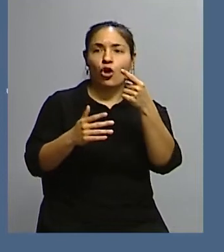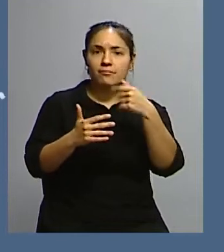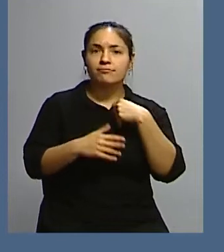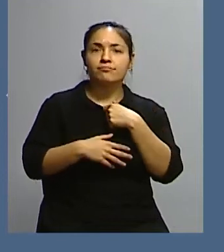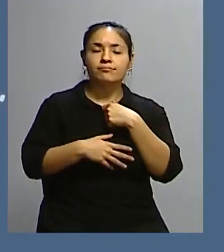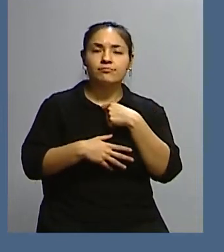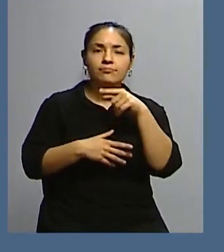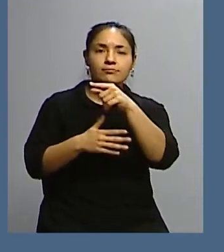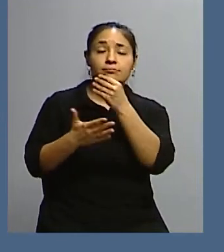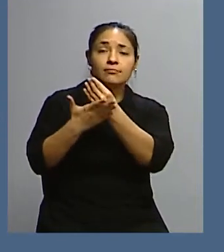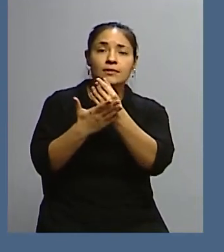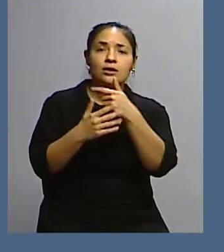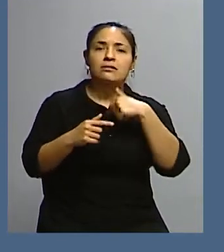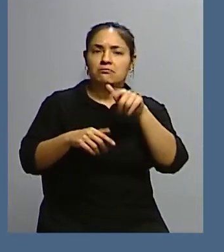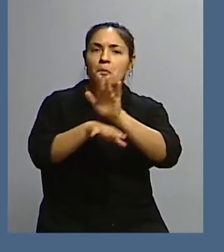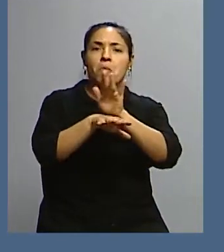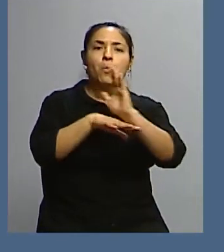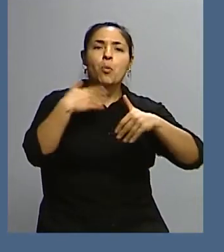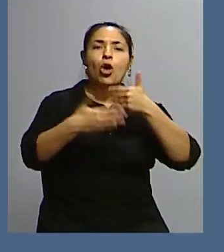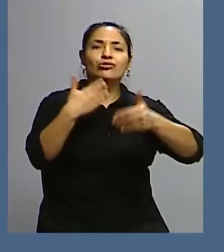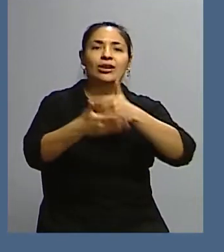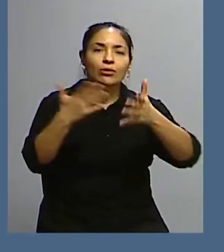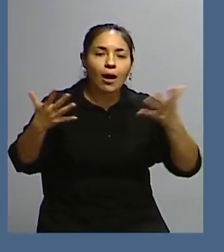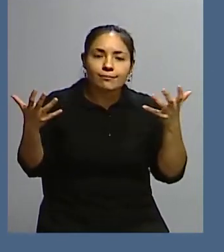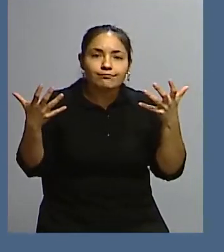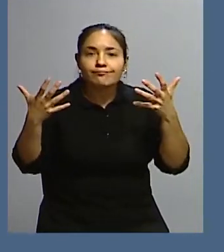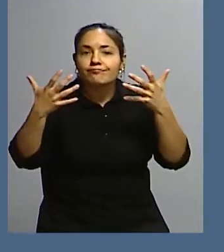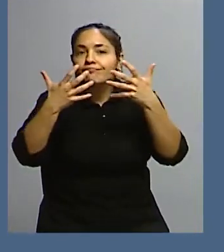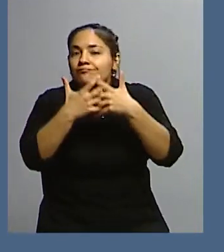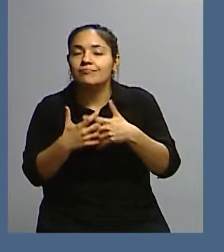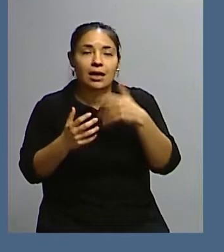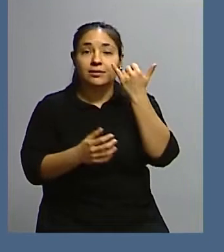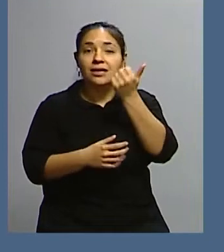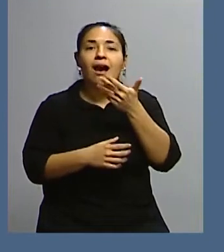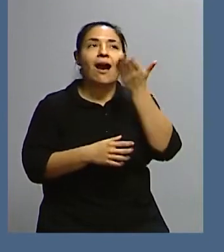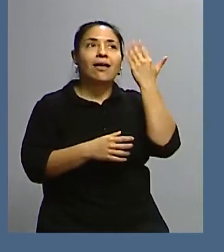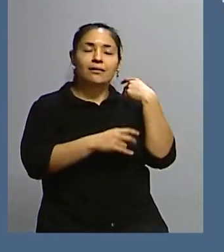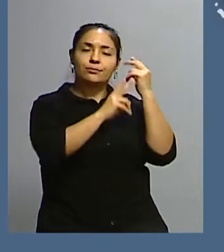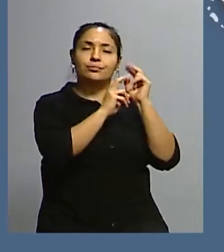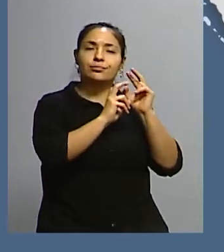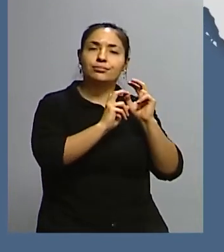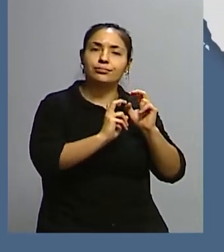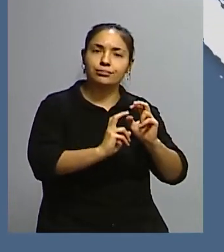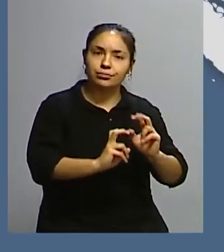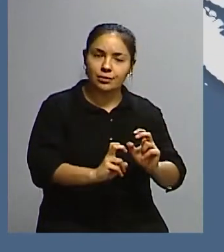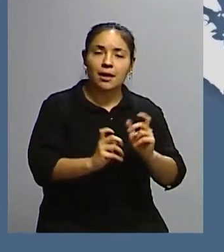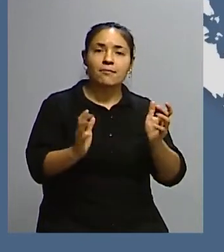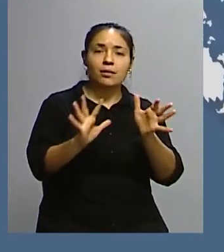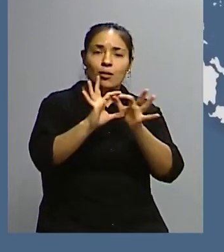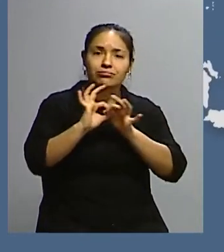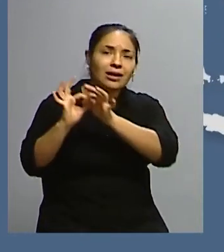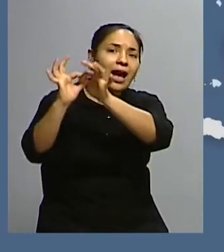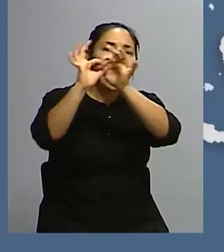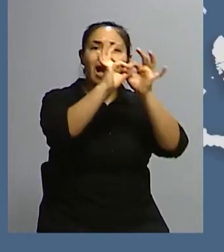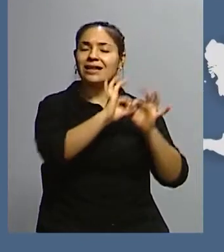creo que esto tiene que ser un proceso de convergencia, el cual ya se ha estado analizando desde la creación de la Alianza del Pacífico,